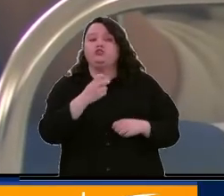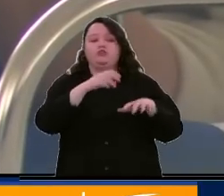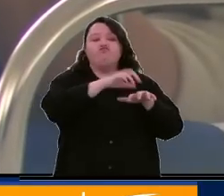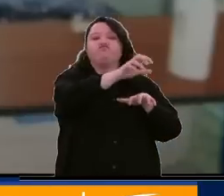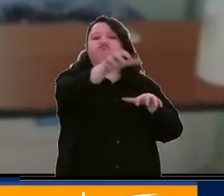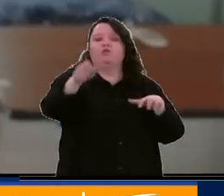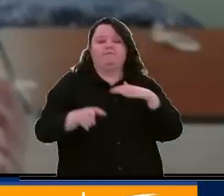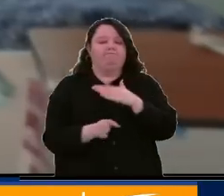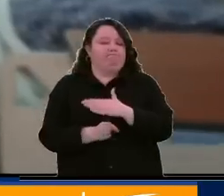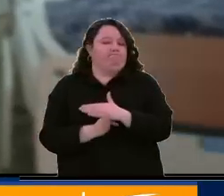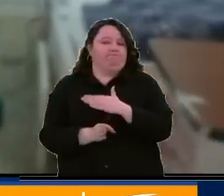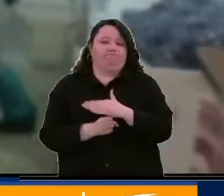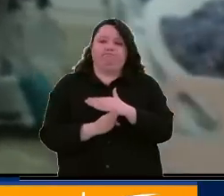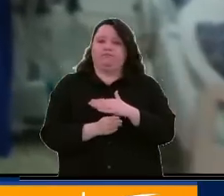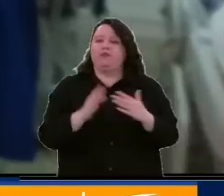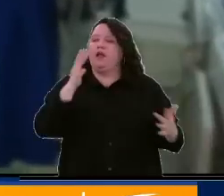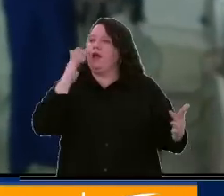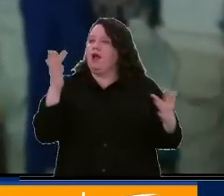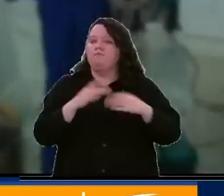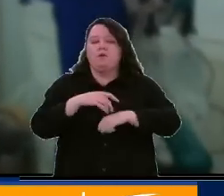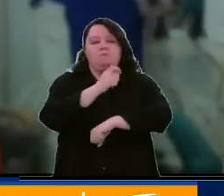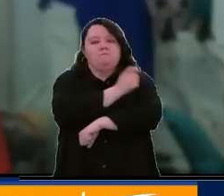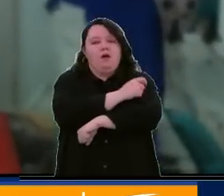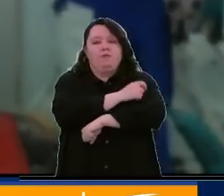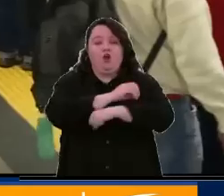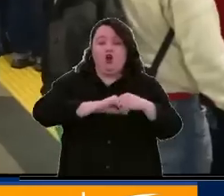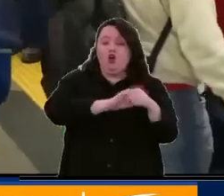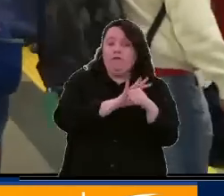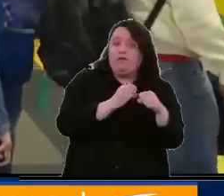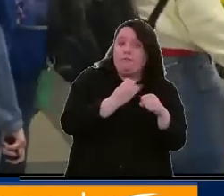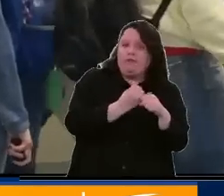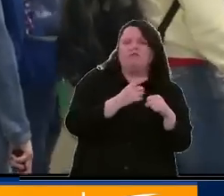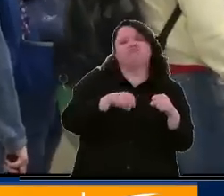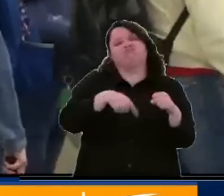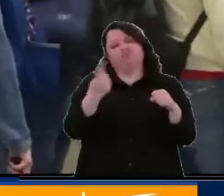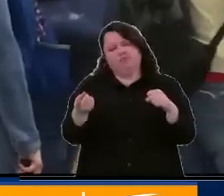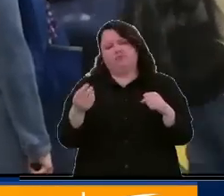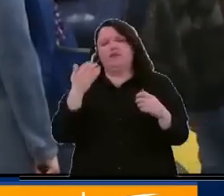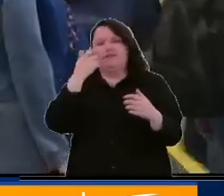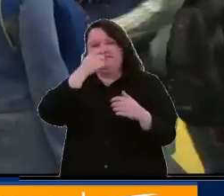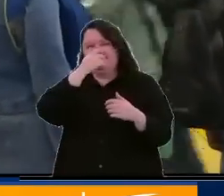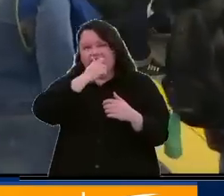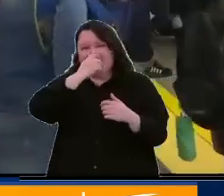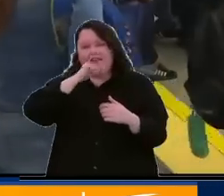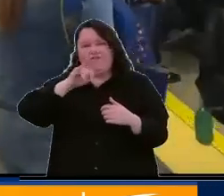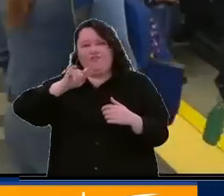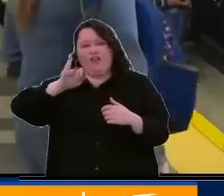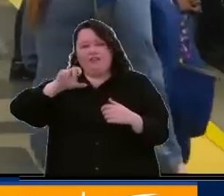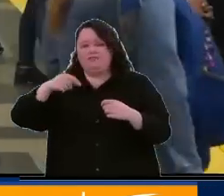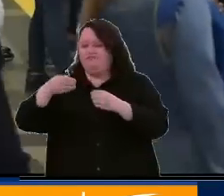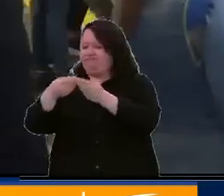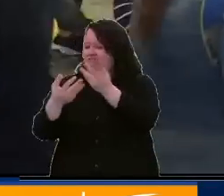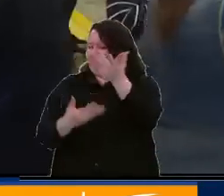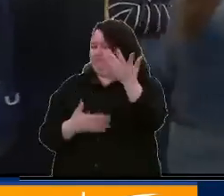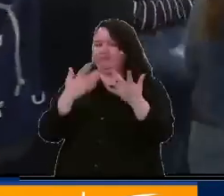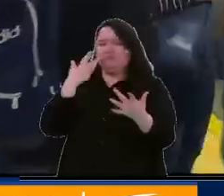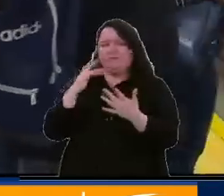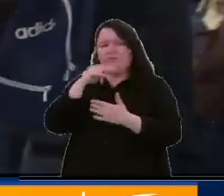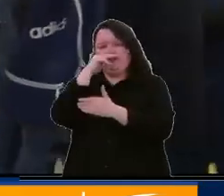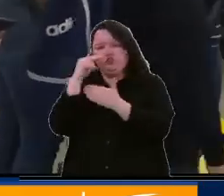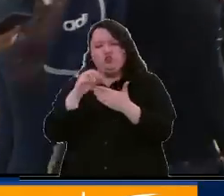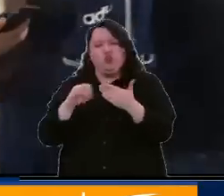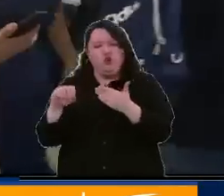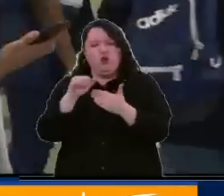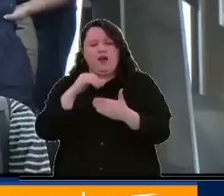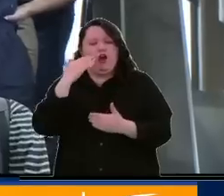permanentes para la vacunación, no solo de COVID, también de influenza, todo el esquema de vacunación también para nuestros niños, niñas y adolescentes